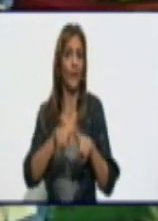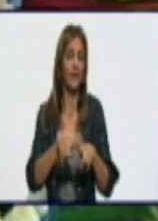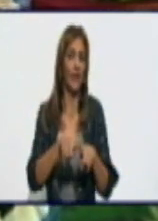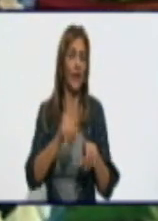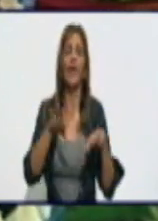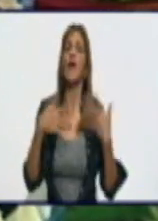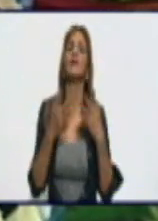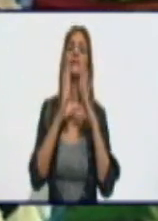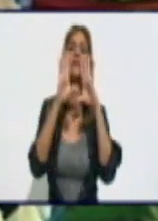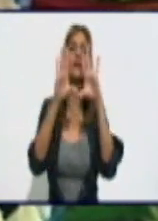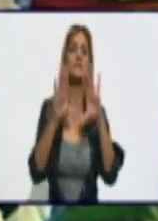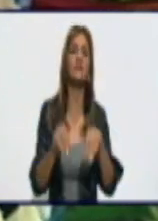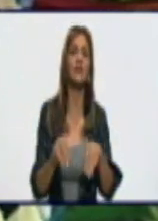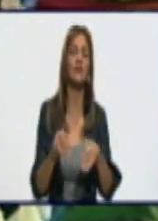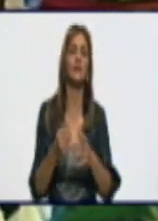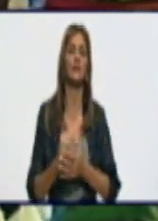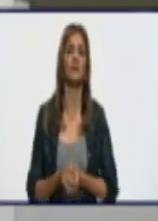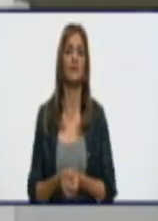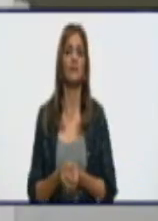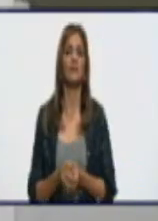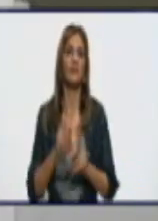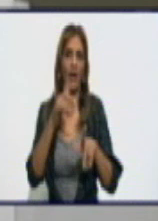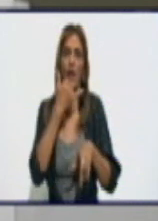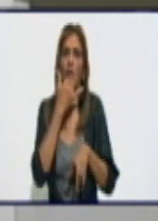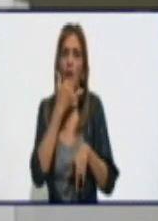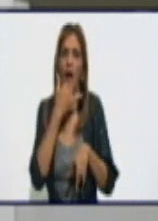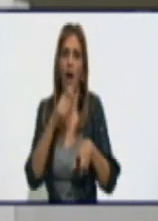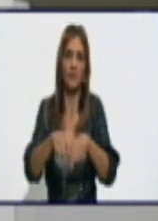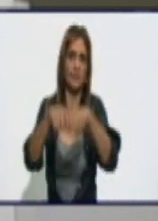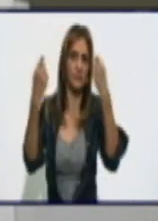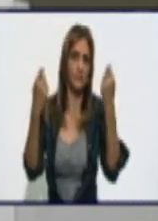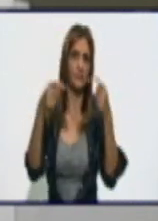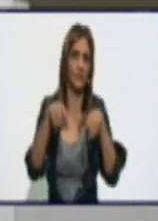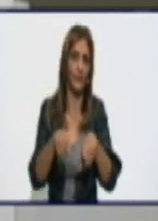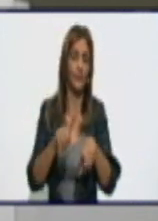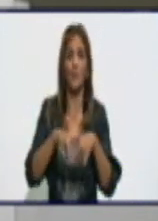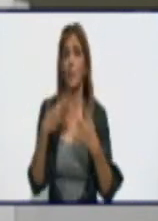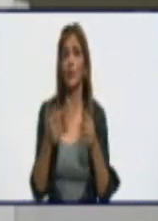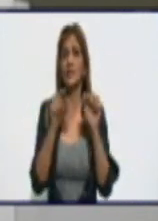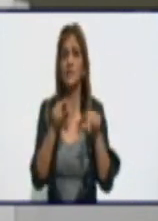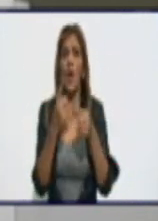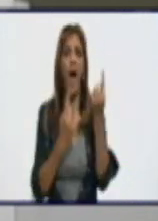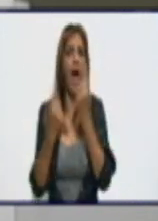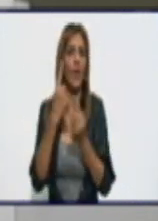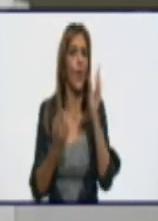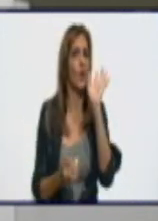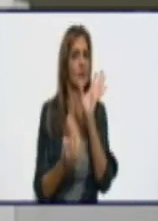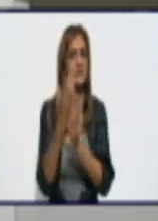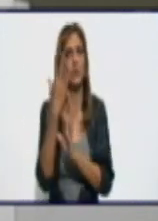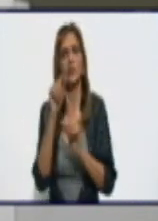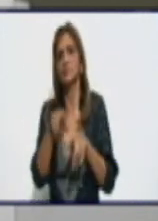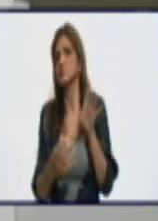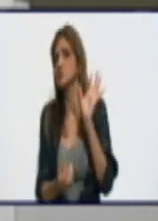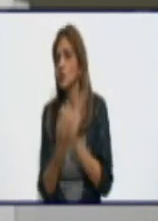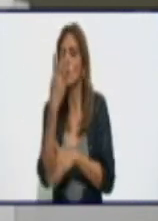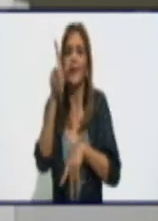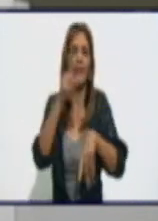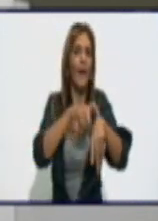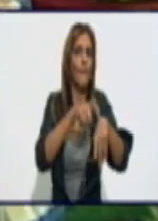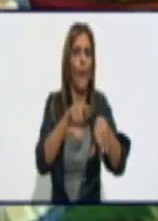anunciar por los medios de comunicación que va a haber una afectación, porque esto es algo muy puntual, sucedió de momento